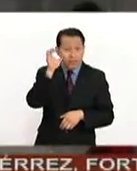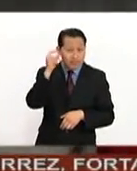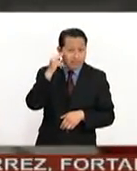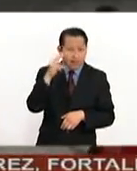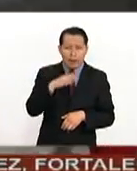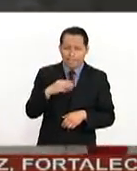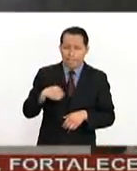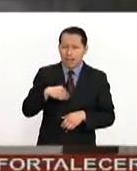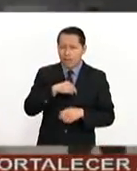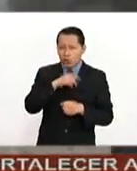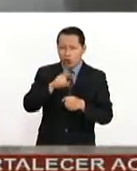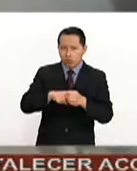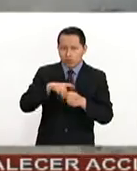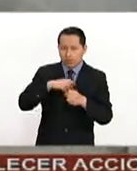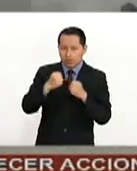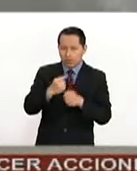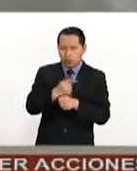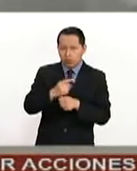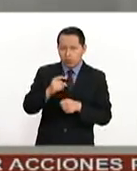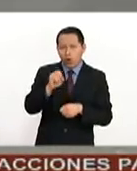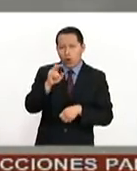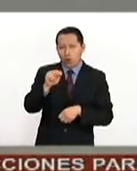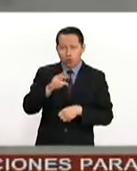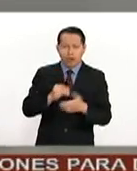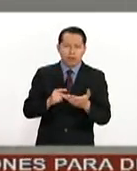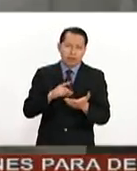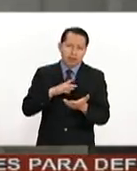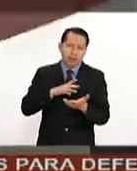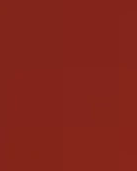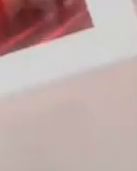miembros permanentes del Consejo de Seguridad de la ONU, tienen derecho a voto.